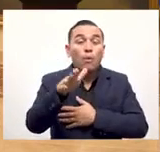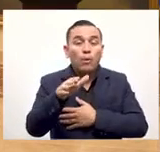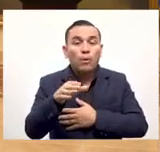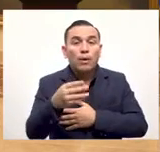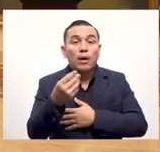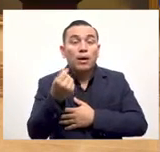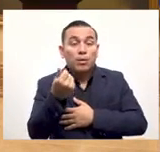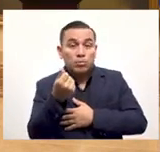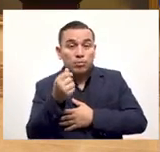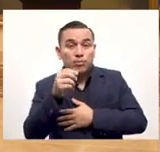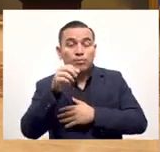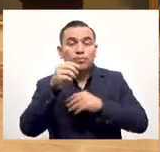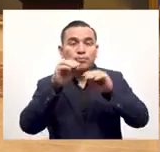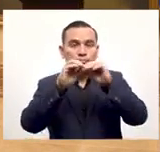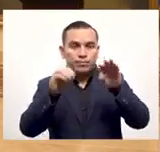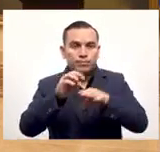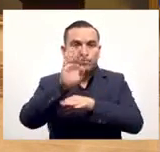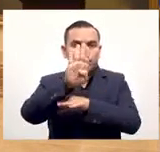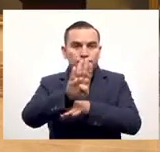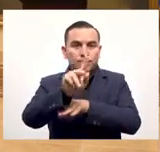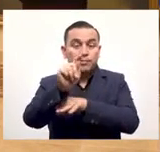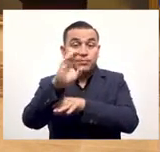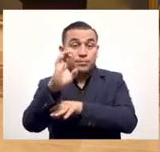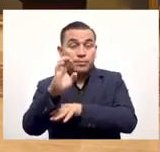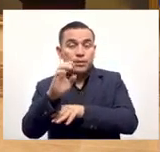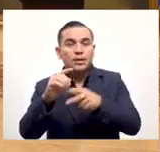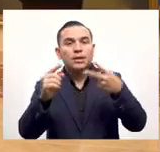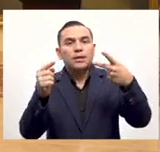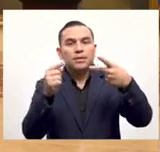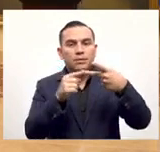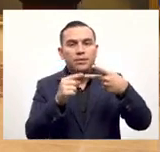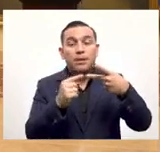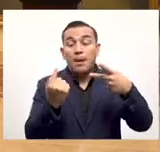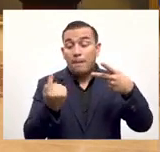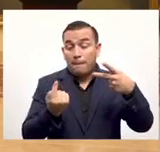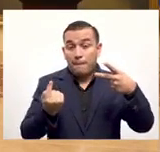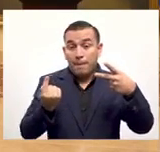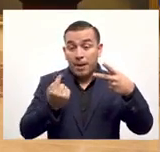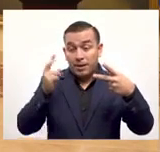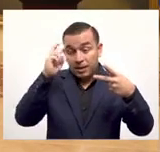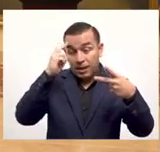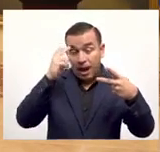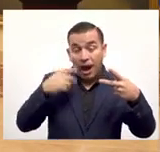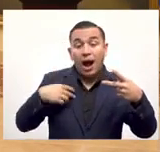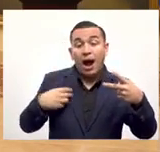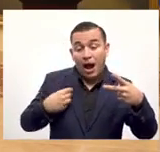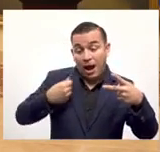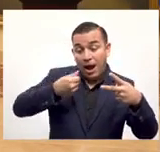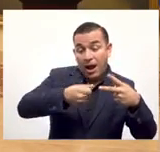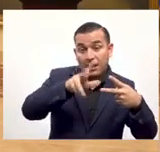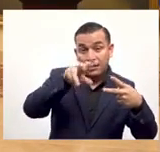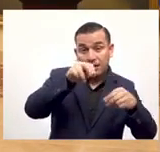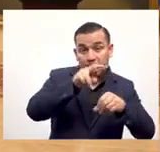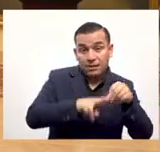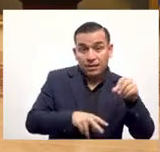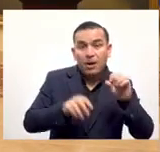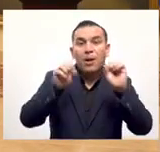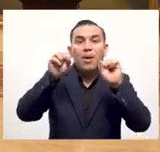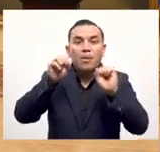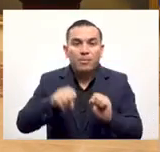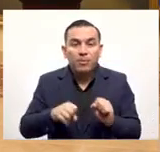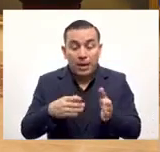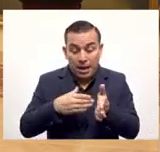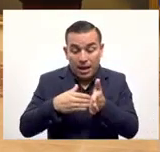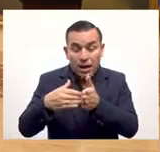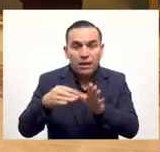la utilización del Bitcoin en la economía y segundo para que la gente tenga un incentivo para utilizar la aplicación y bajarla